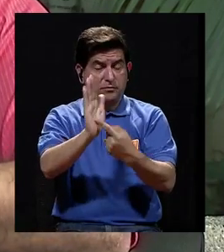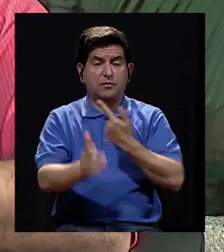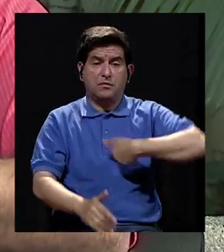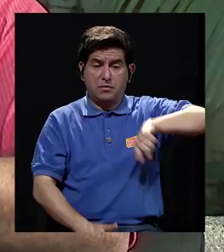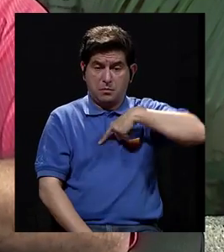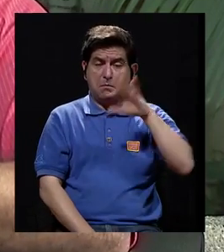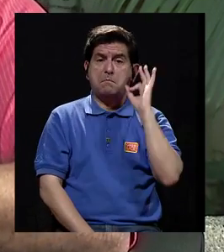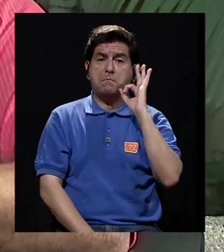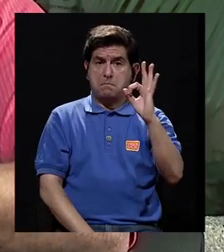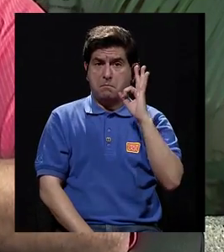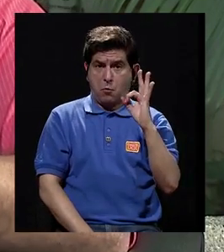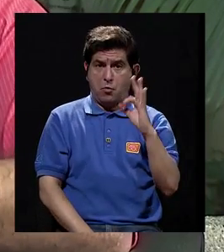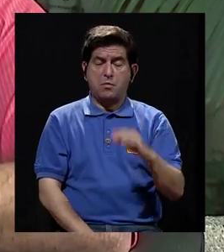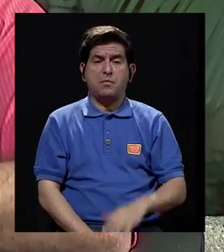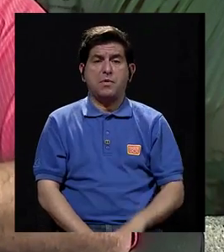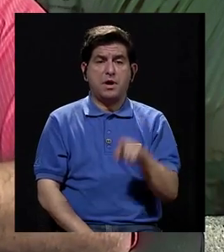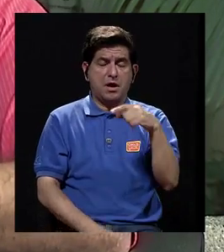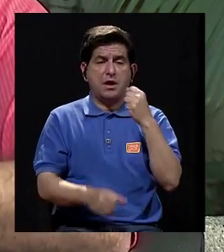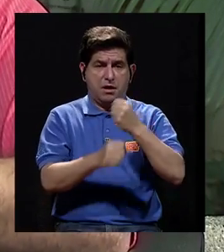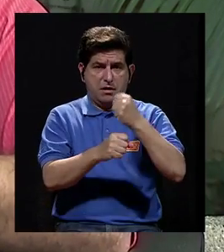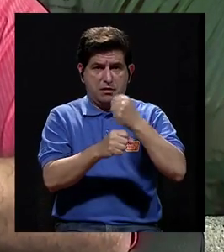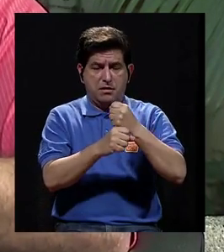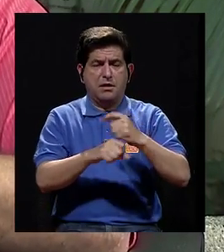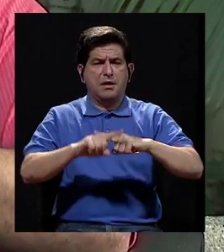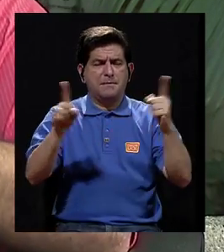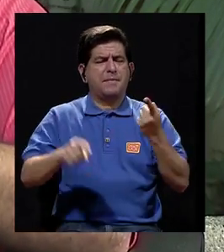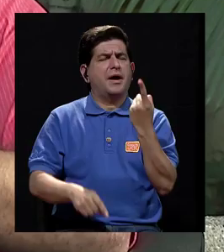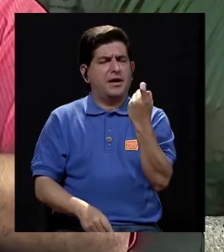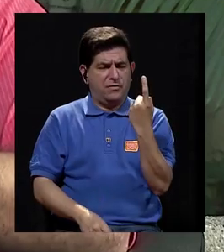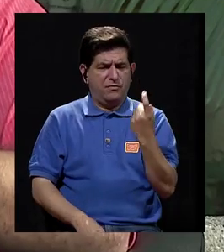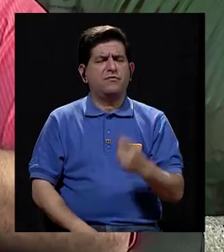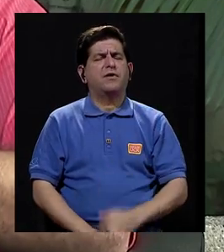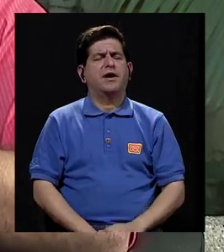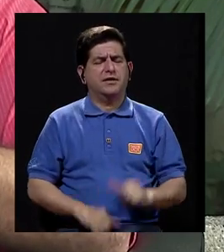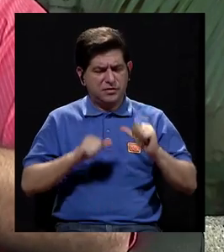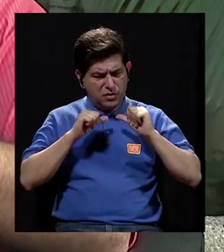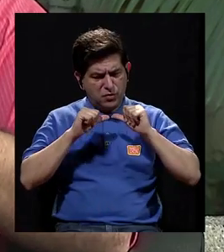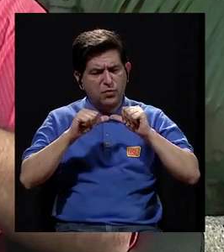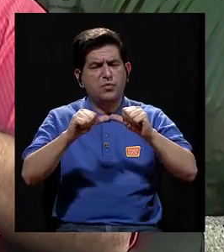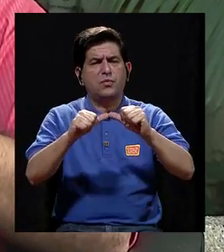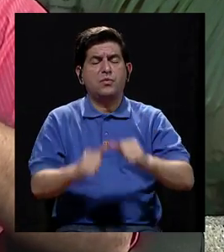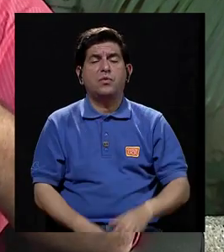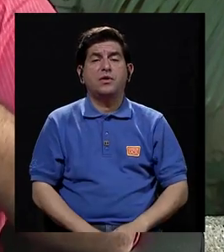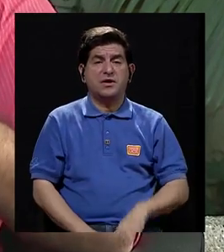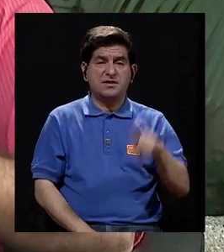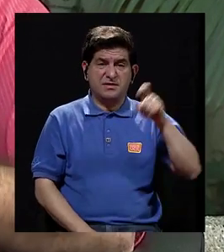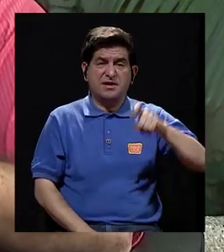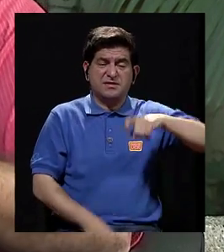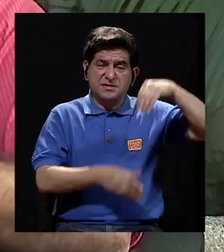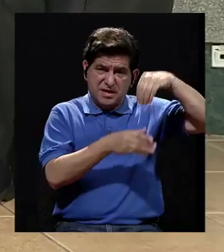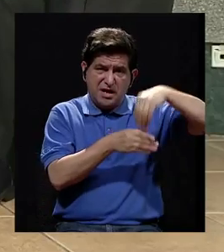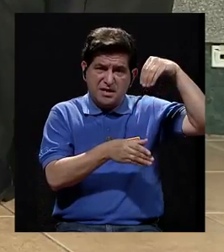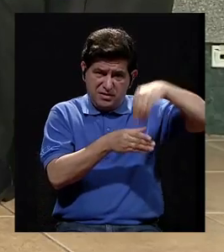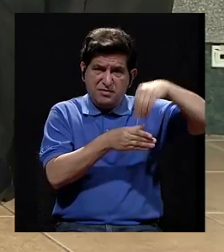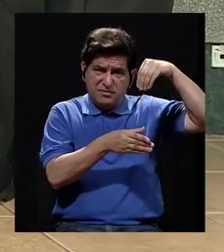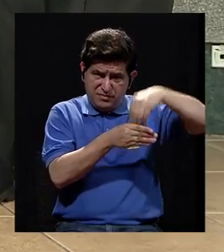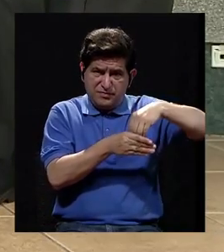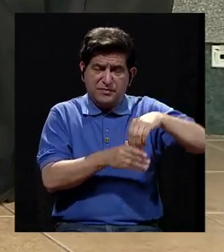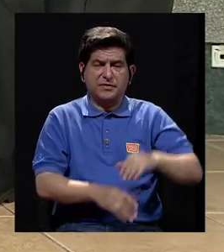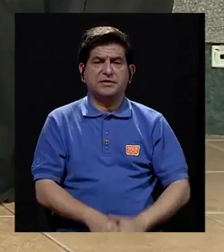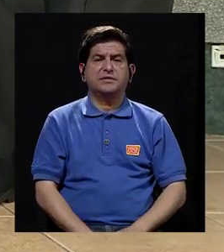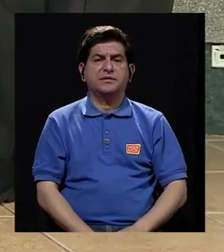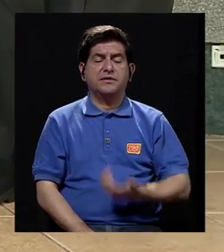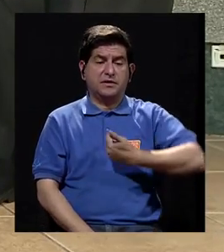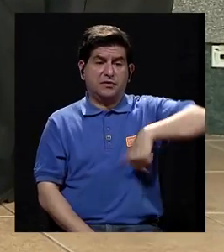que andamos bien en ese aspecto. Sin embargo, hay mucho por mejorar, ¿verdad? Deberíamos de, ojalá, invertir más en estos